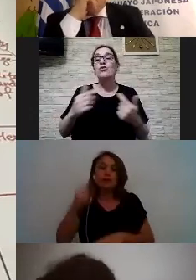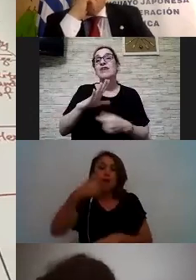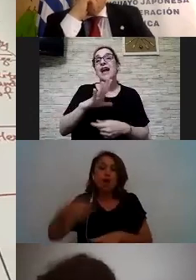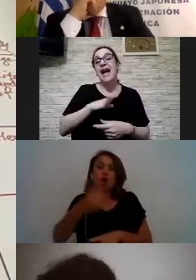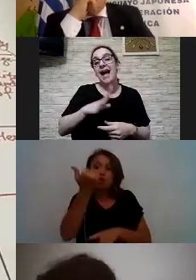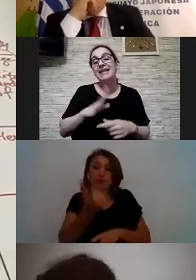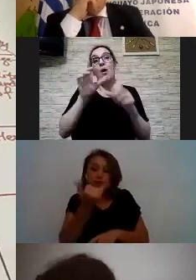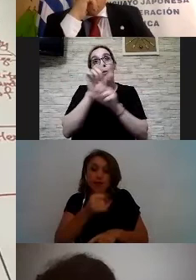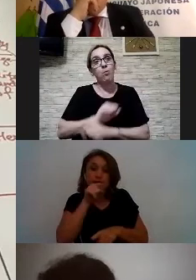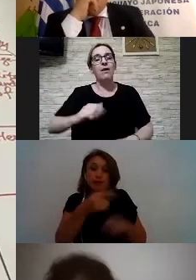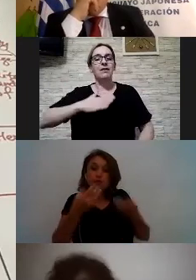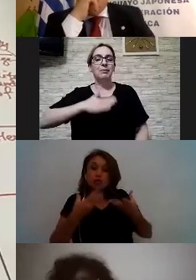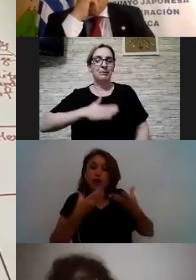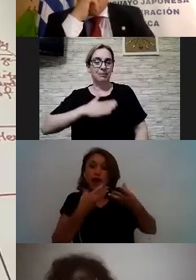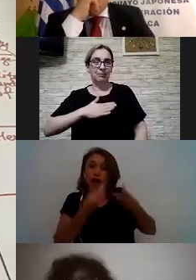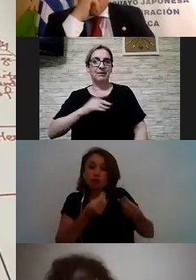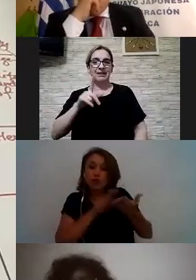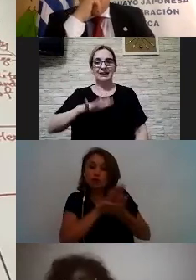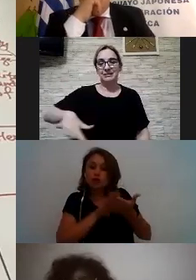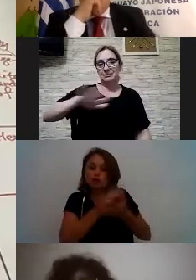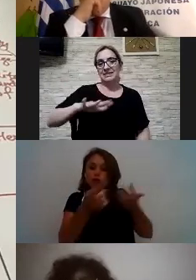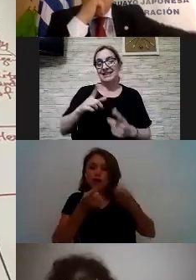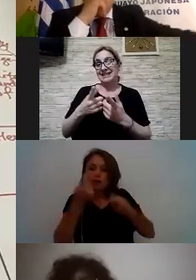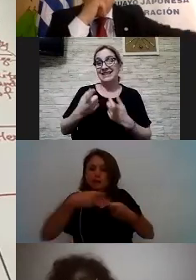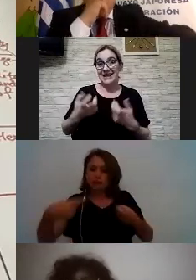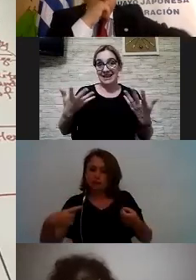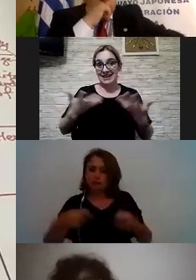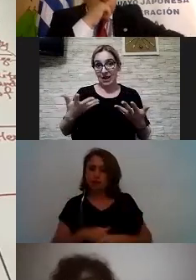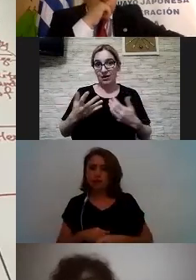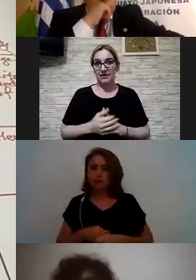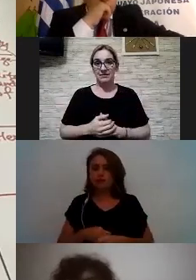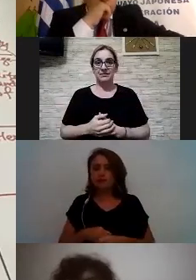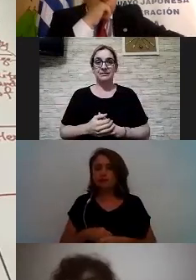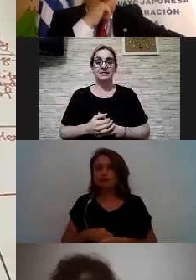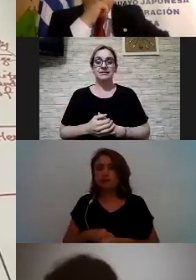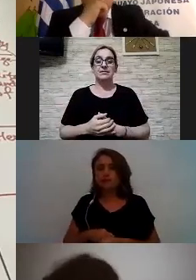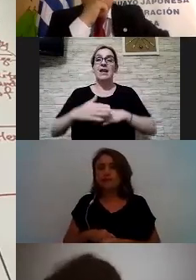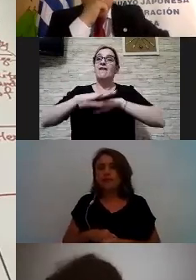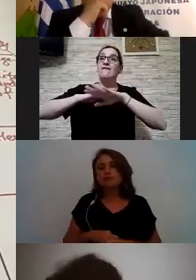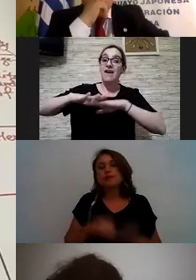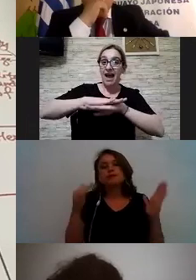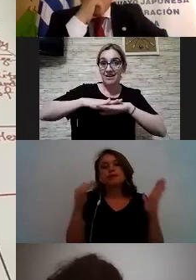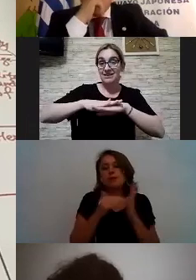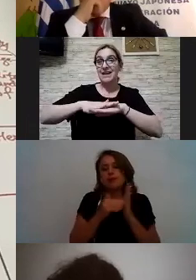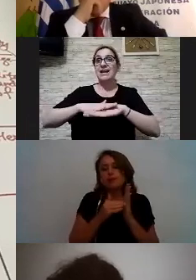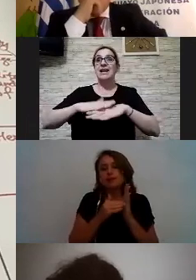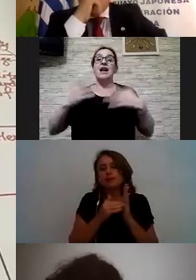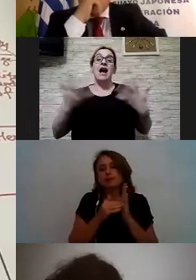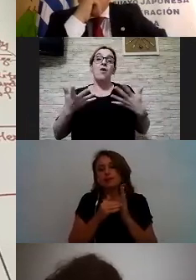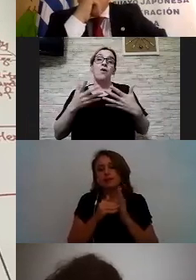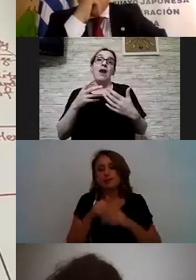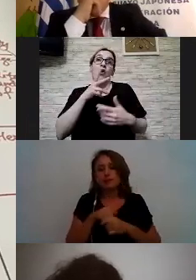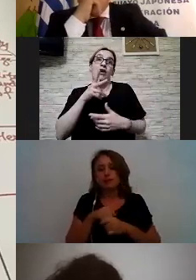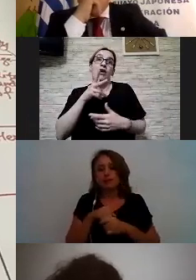satisfacer esas necesidades ¿sí? en base a lo que uno en esta en